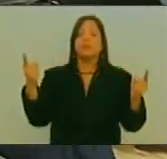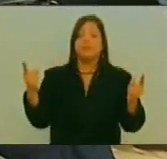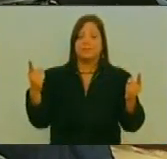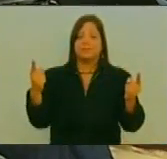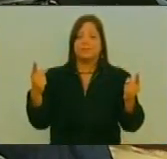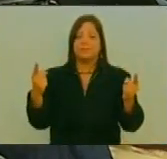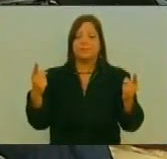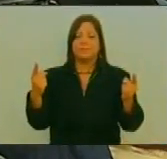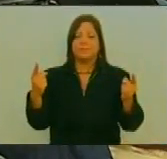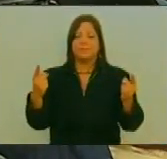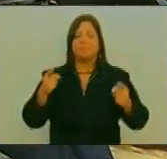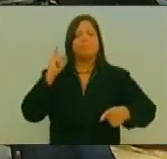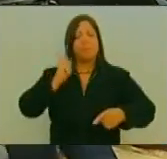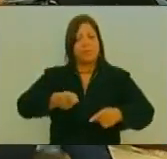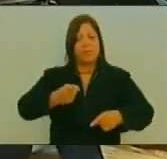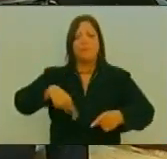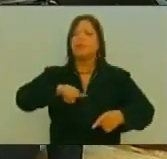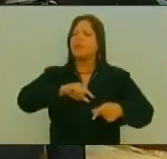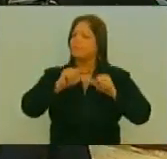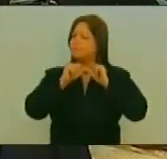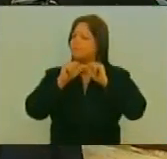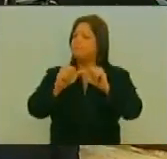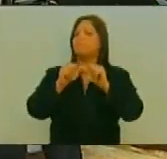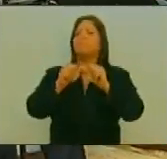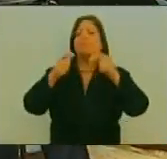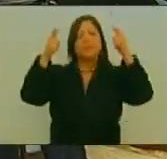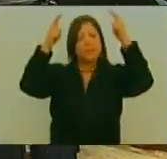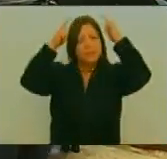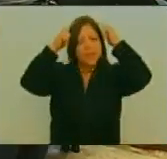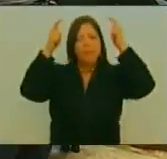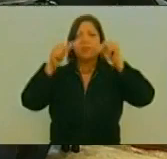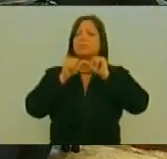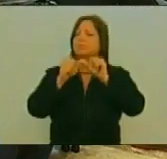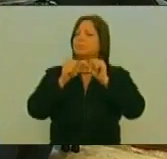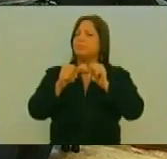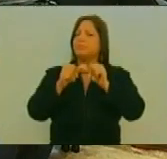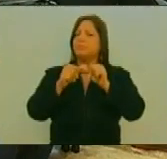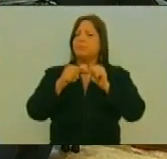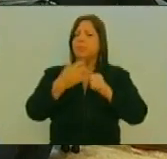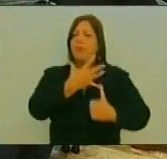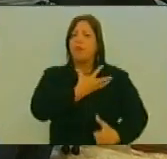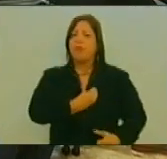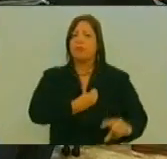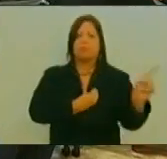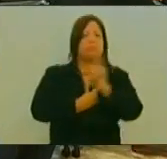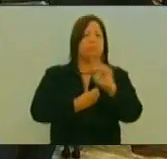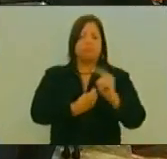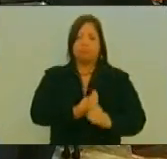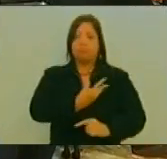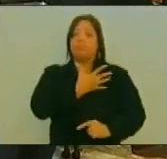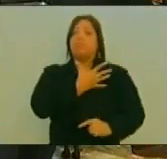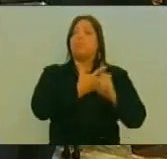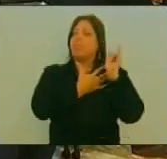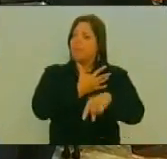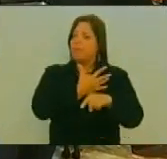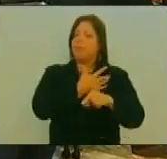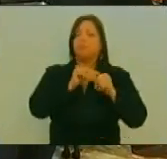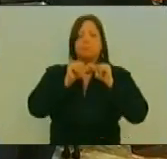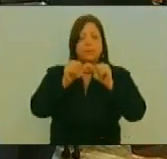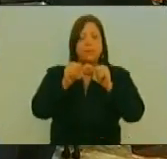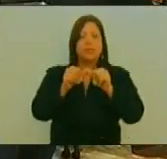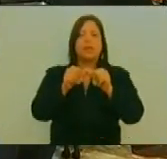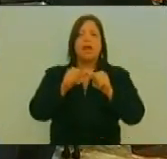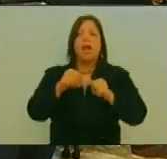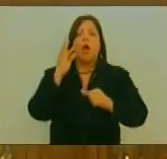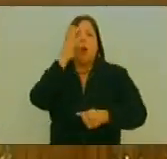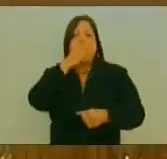Que Debemos Seguir Teniendo Como Referencia A Hugo Chávez Y Que No Nos Desmotivemos Que Sigamos Nosotros